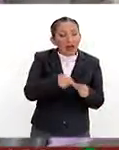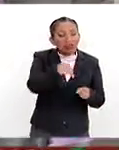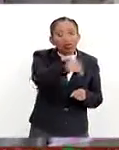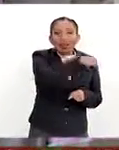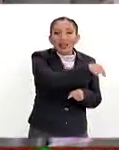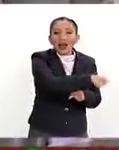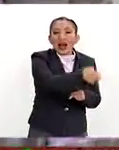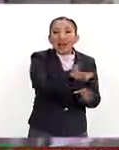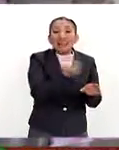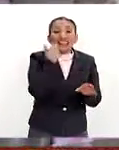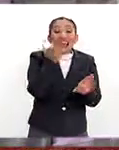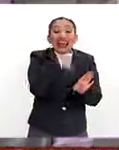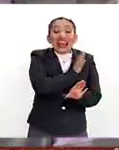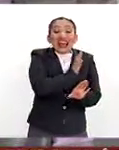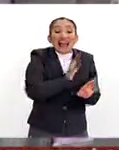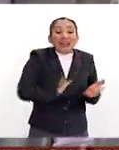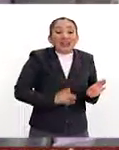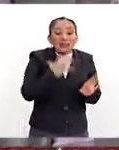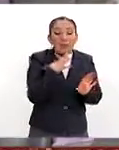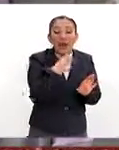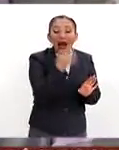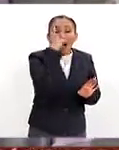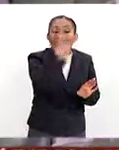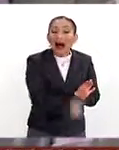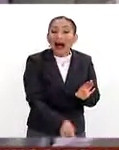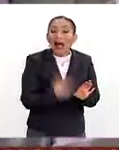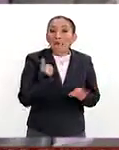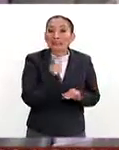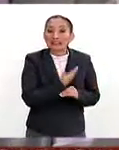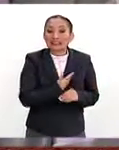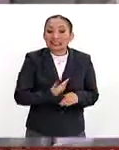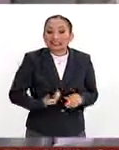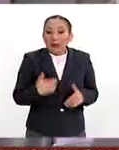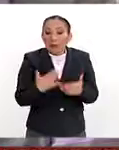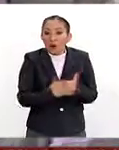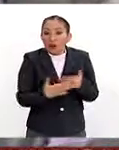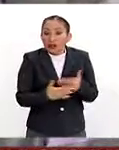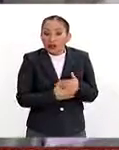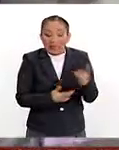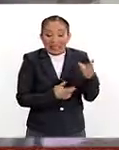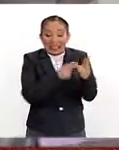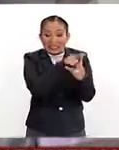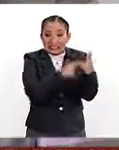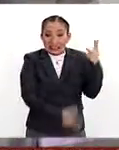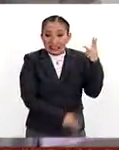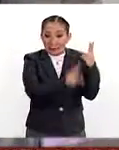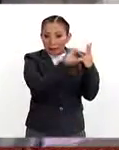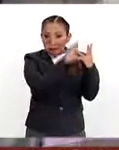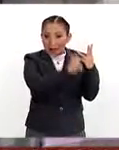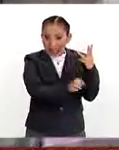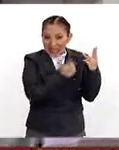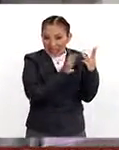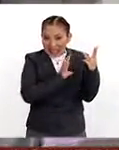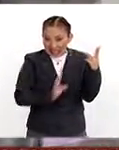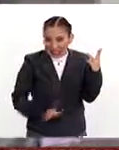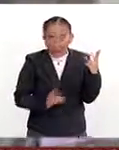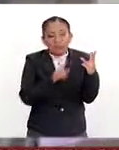son precandidatos presidenciales de la derecha. El Centro Democrático tiene tres precandidatos que son los que están